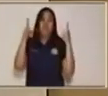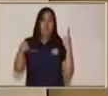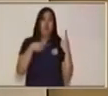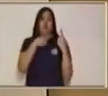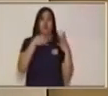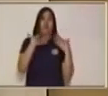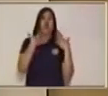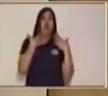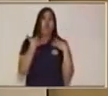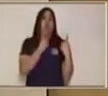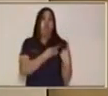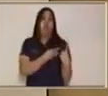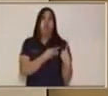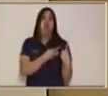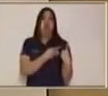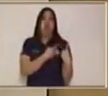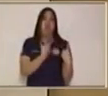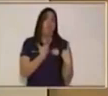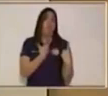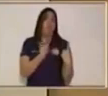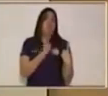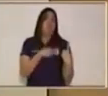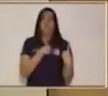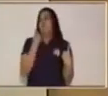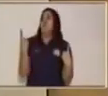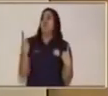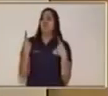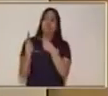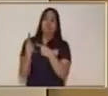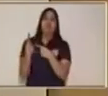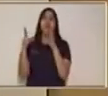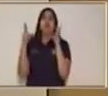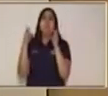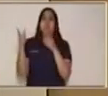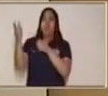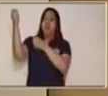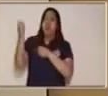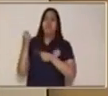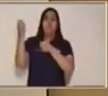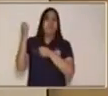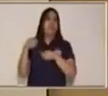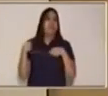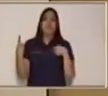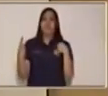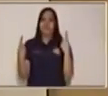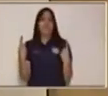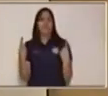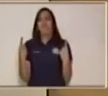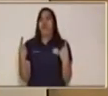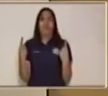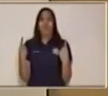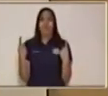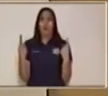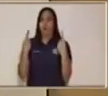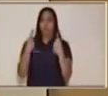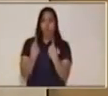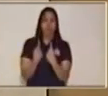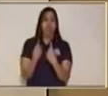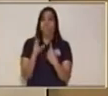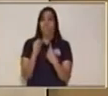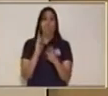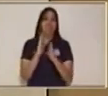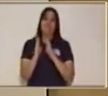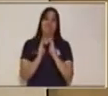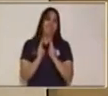está haciendo. Si nuestro tema inicial es el color de los barriletes. Creo que no estaría muy bien nuestra